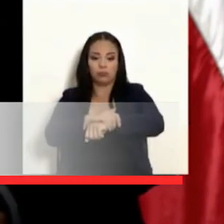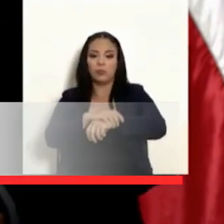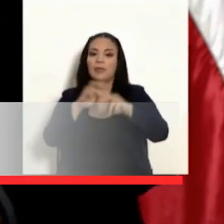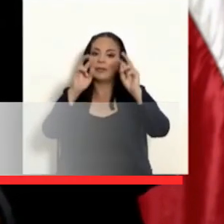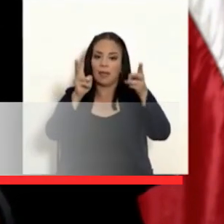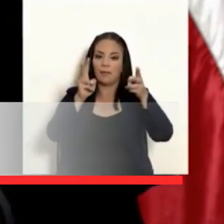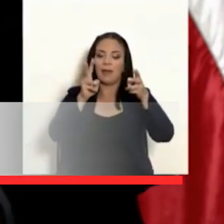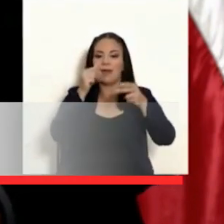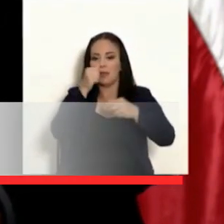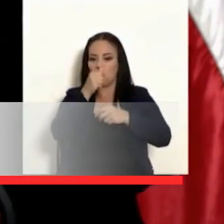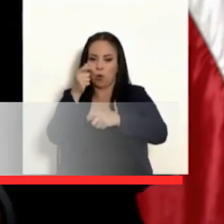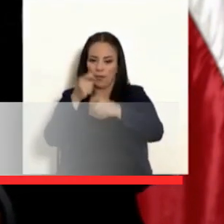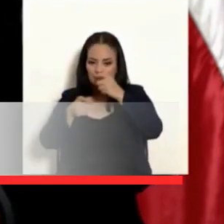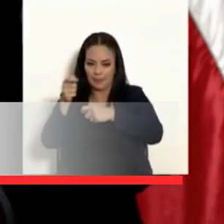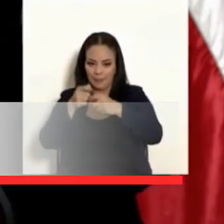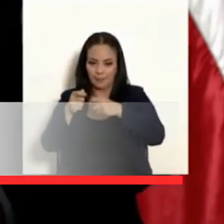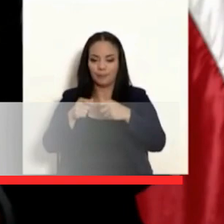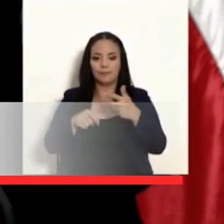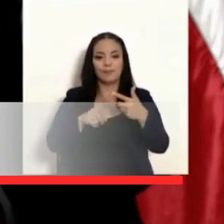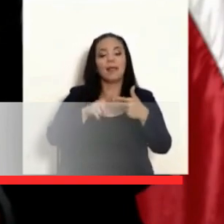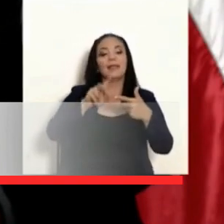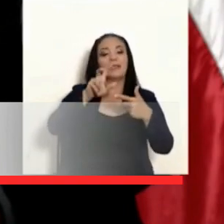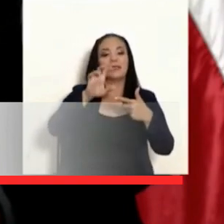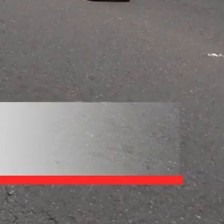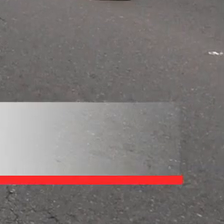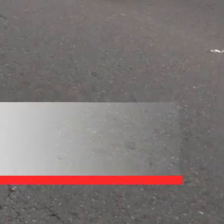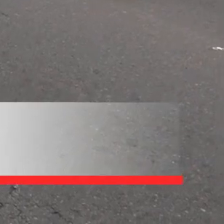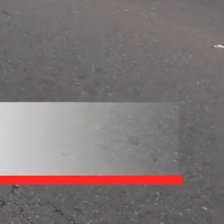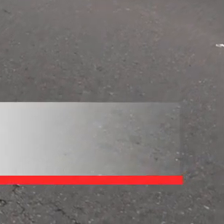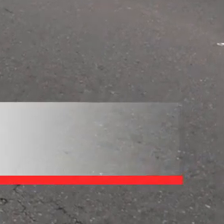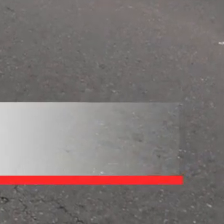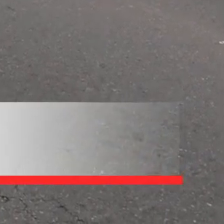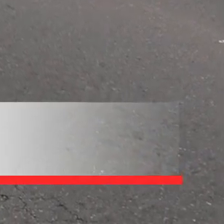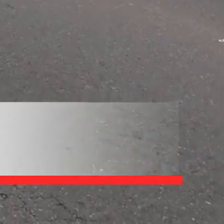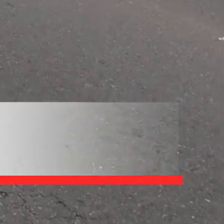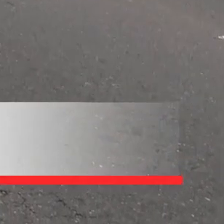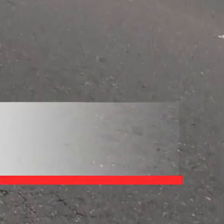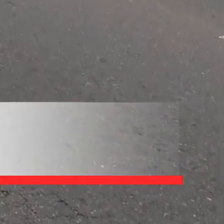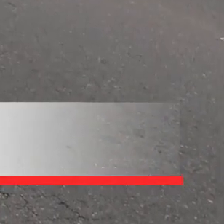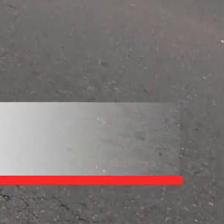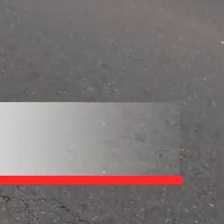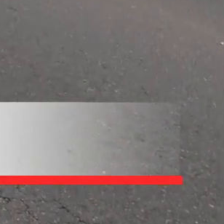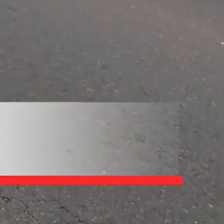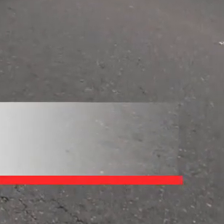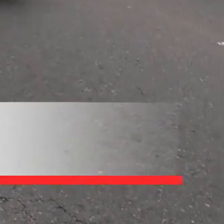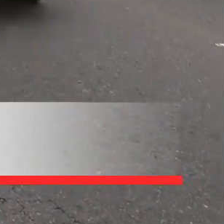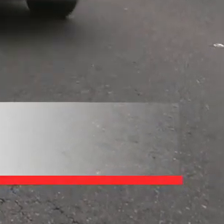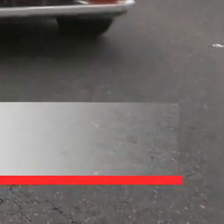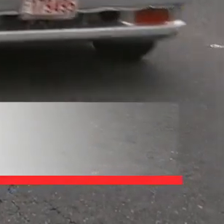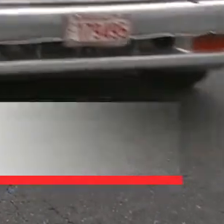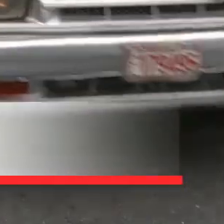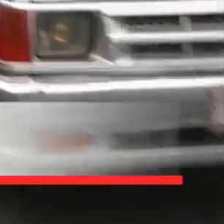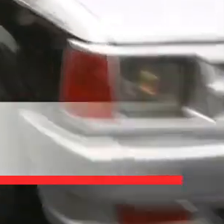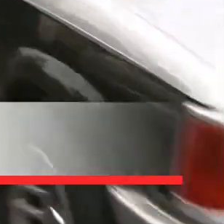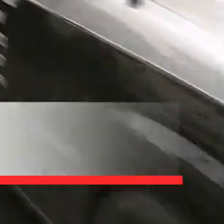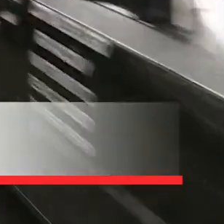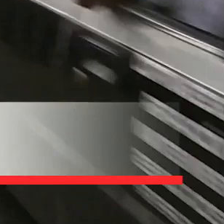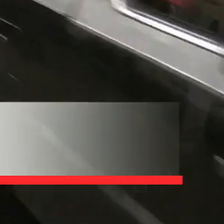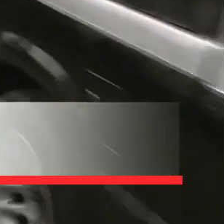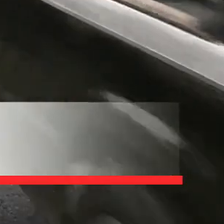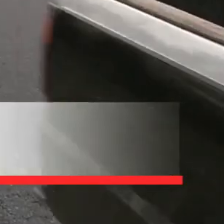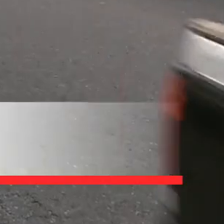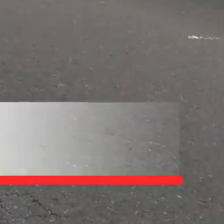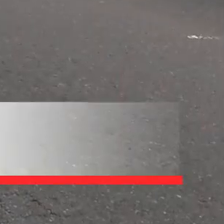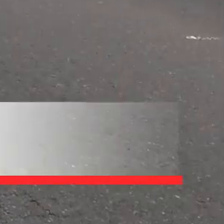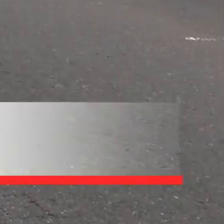psicotrópicos, 308 de armas explosivos y 274 personas detenidas con